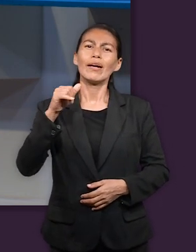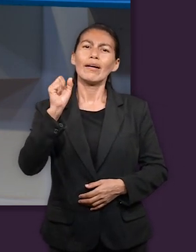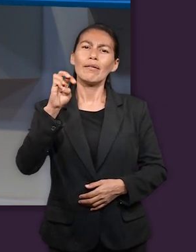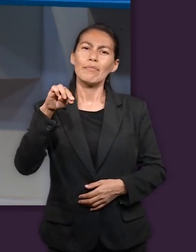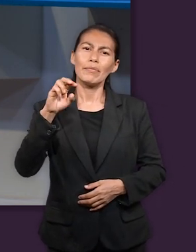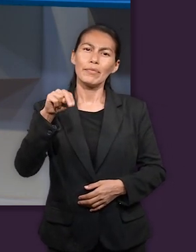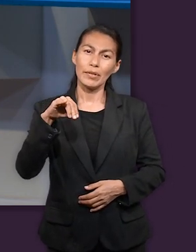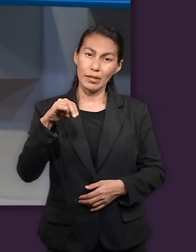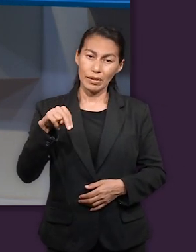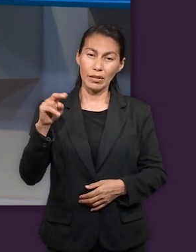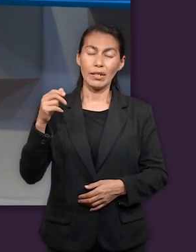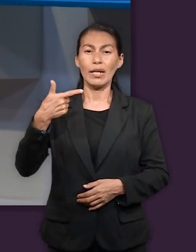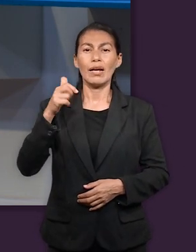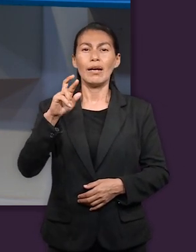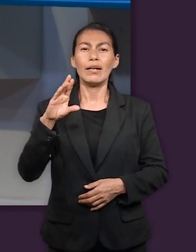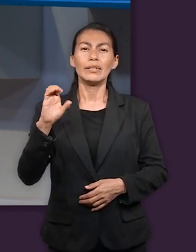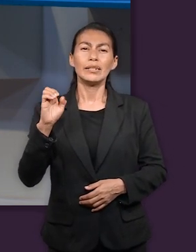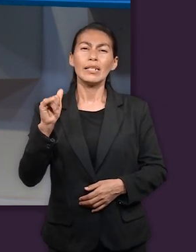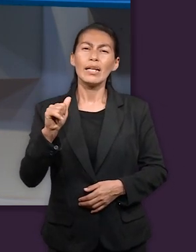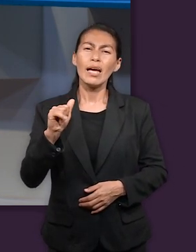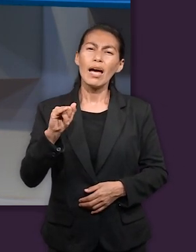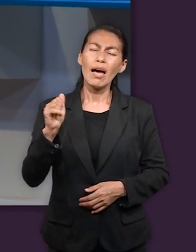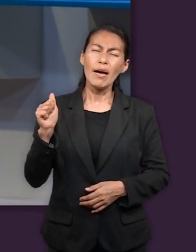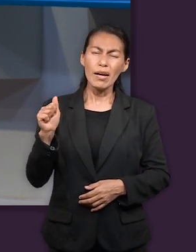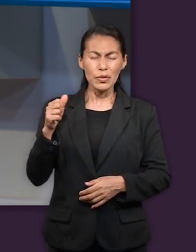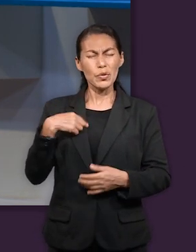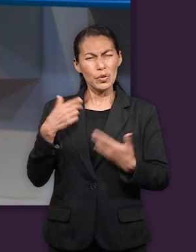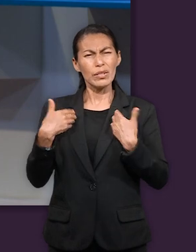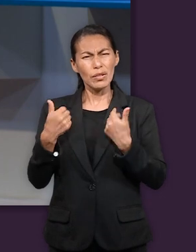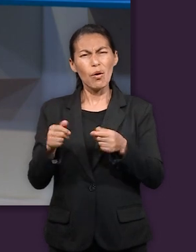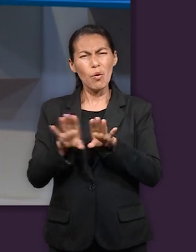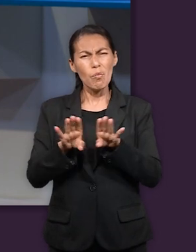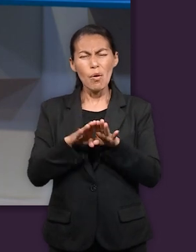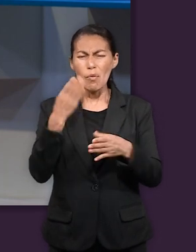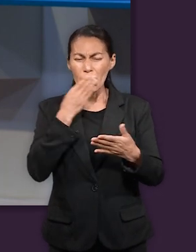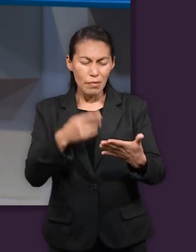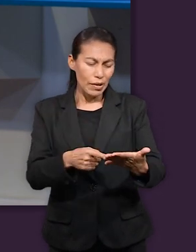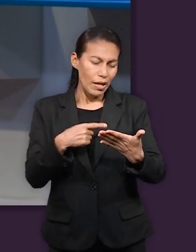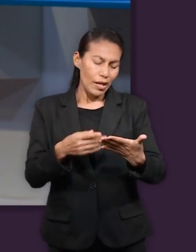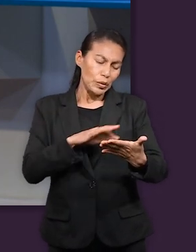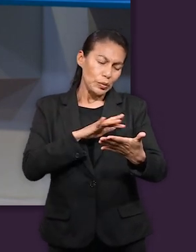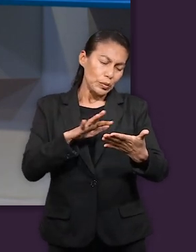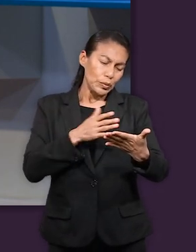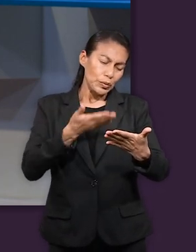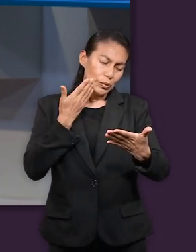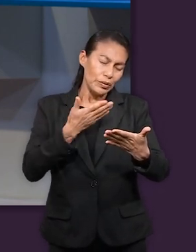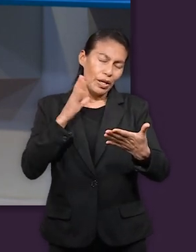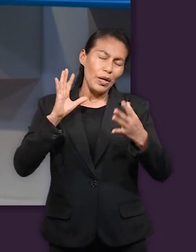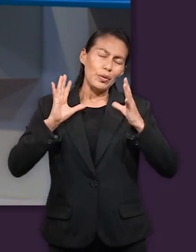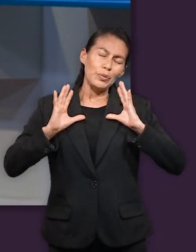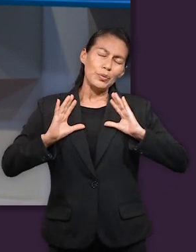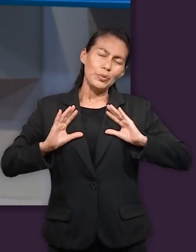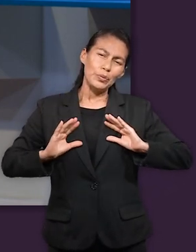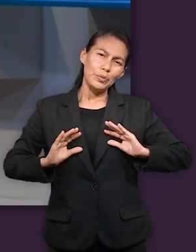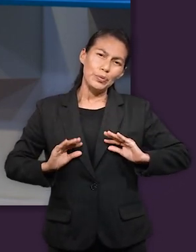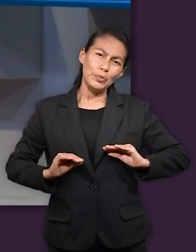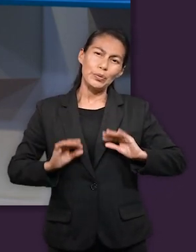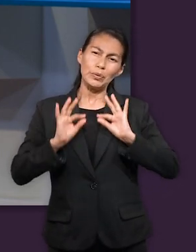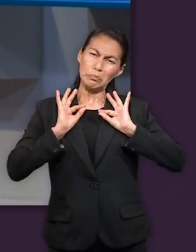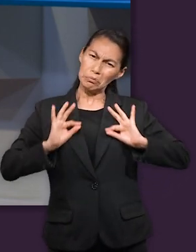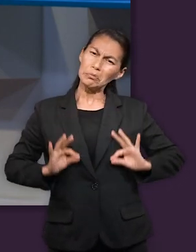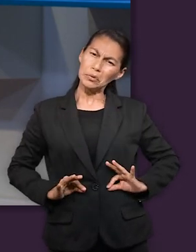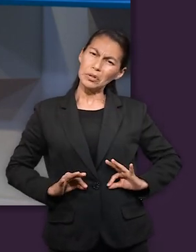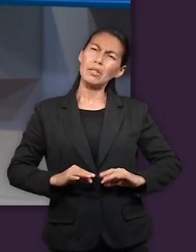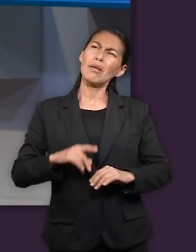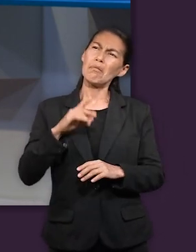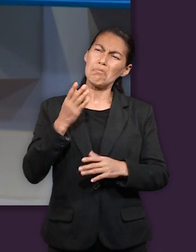la palabra de Dios es un aliciente cuando estoy enfrentando alguna prueba alguna duda, algún desafío siempre la palabra de